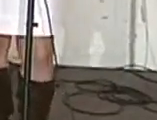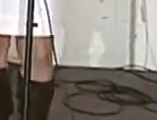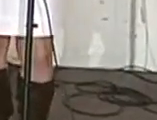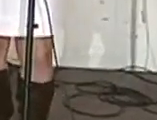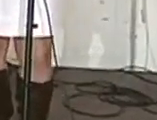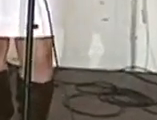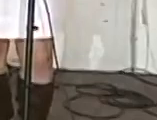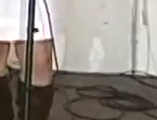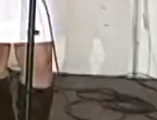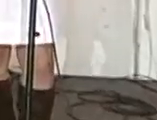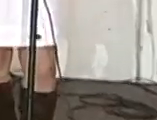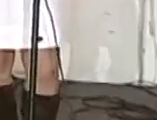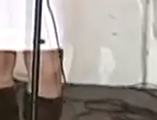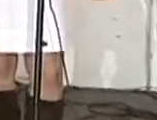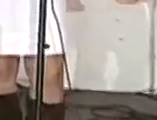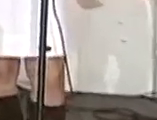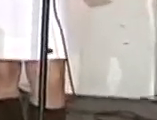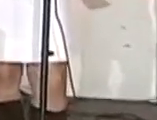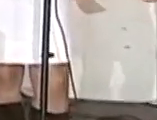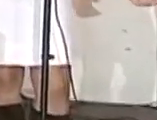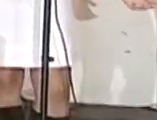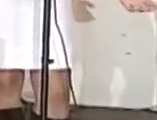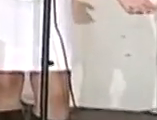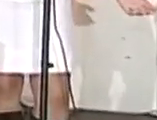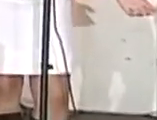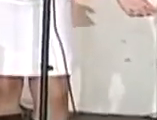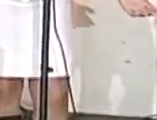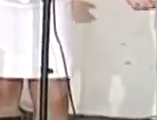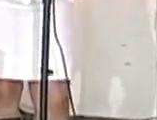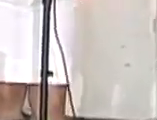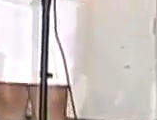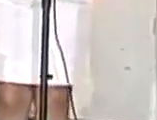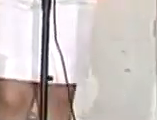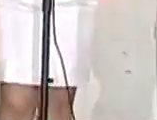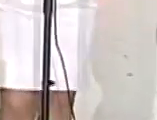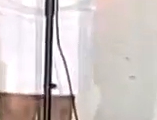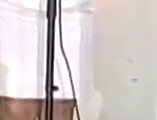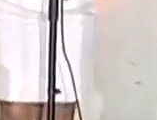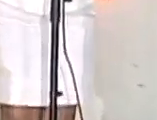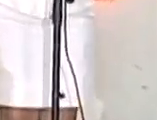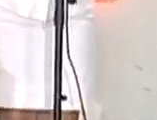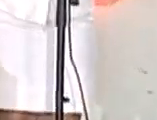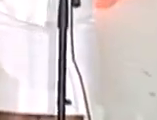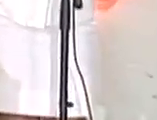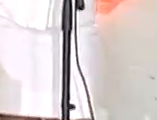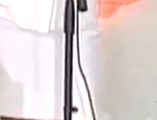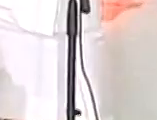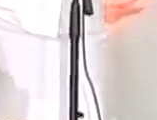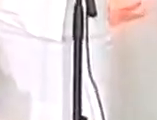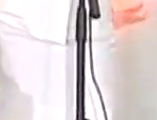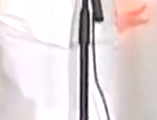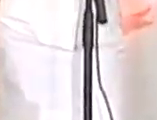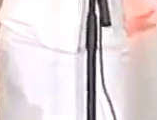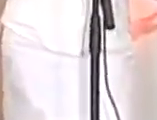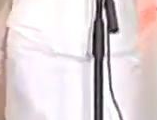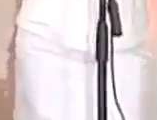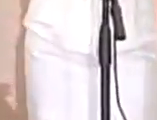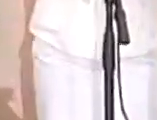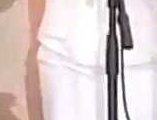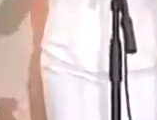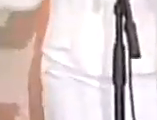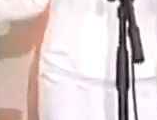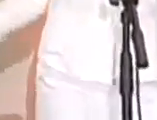mi pasión,